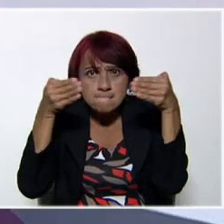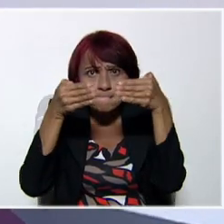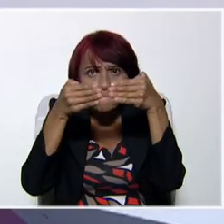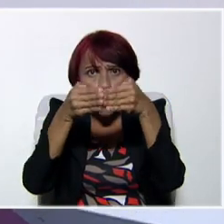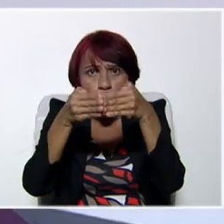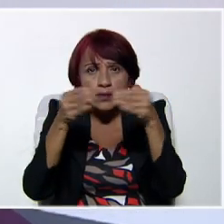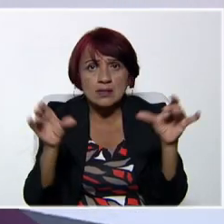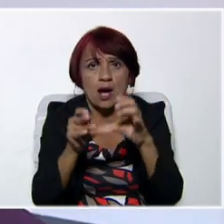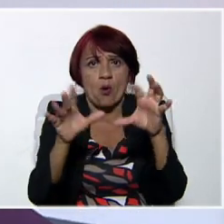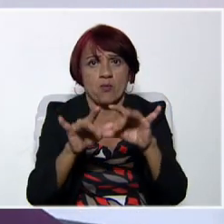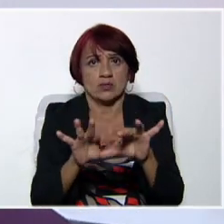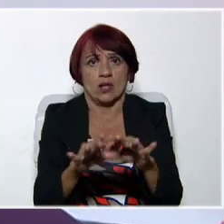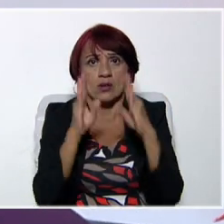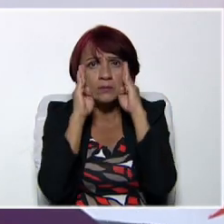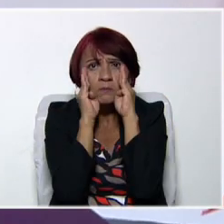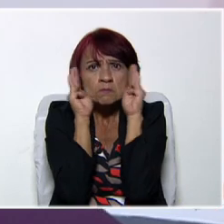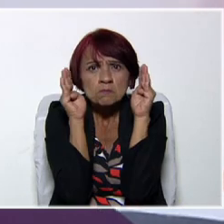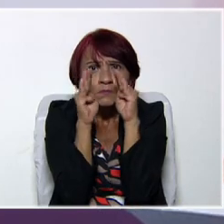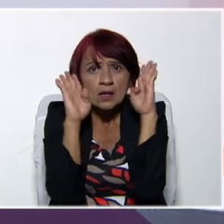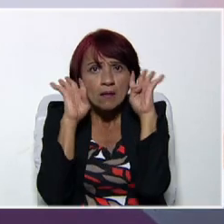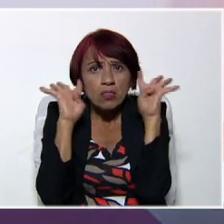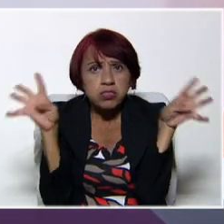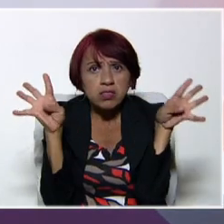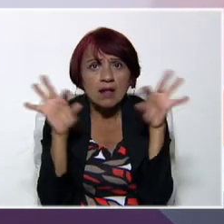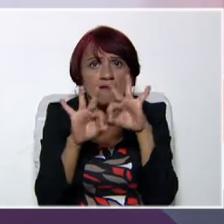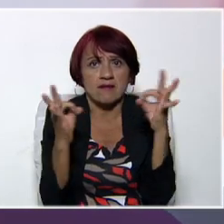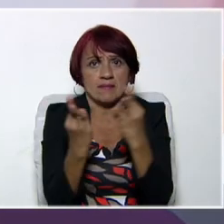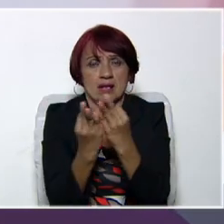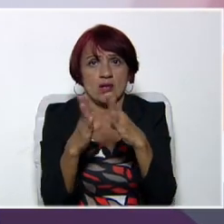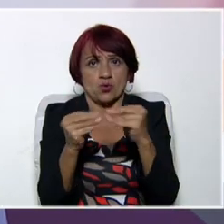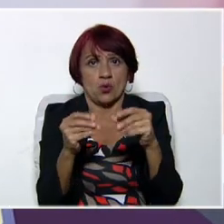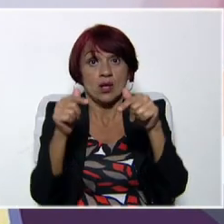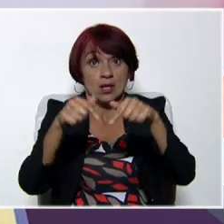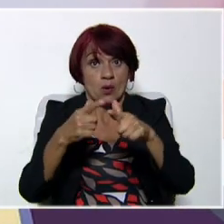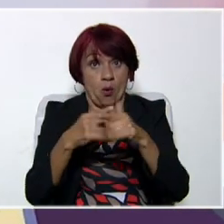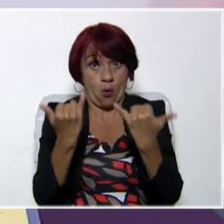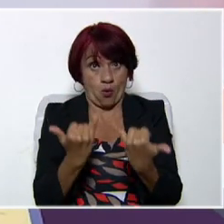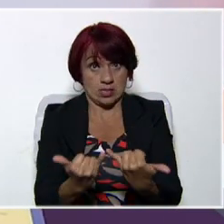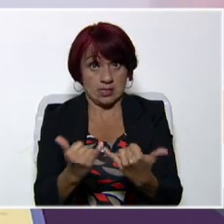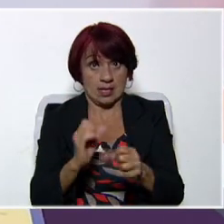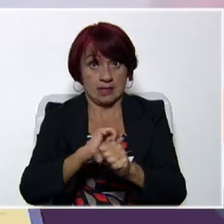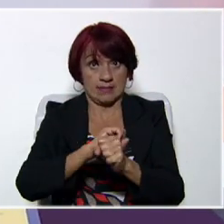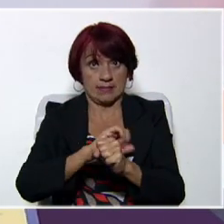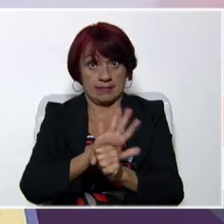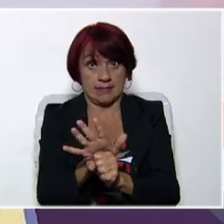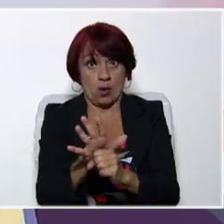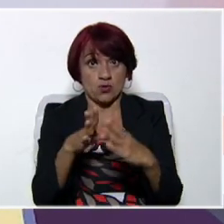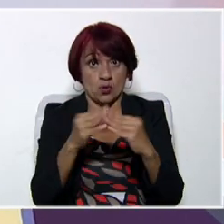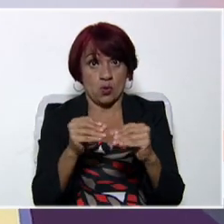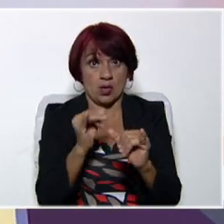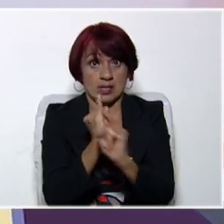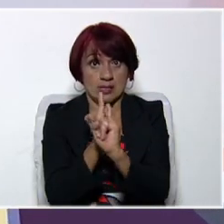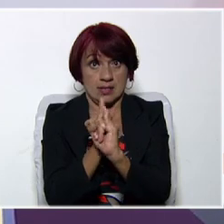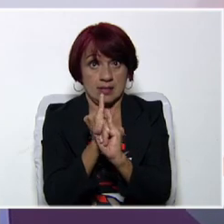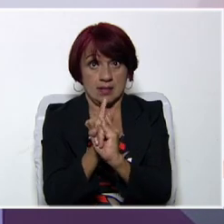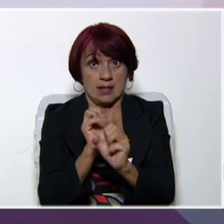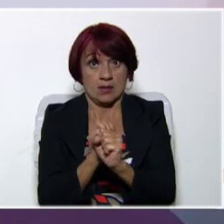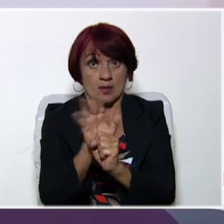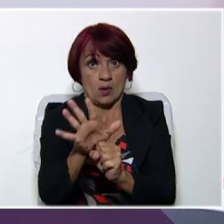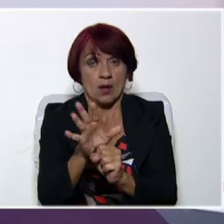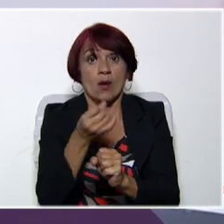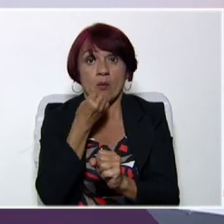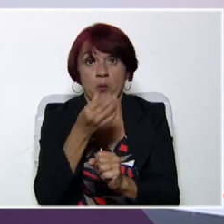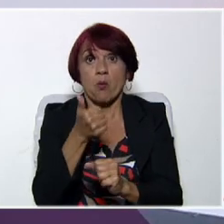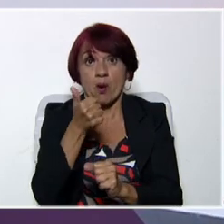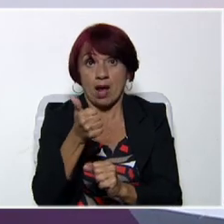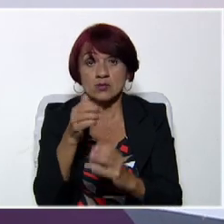También, en estos tiempos que estamos viviendo actualmente de pandemia, los medios electrónicos, una de ventajas